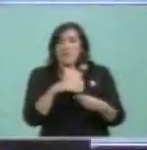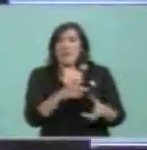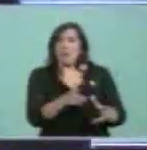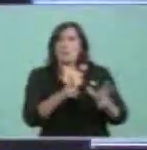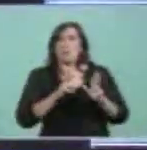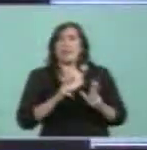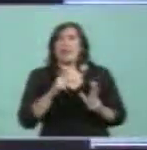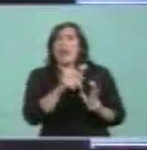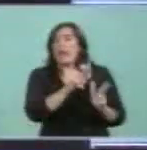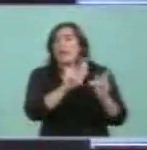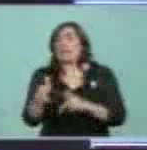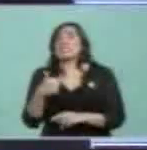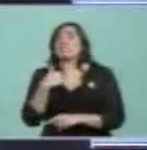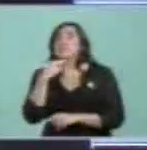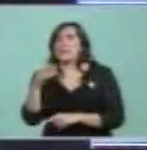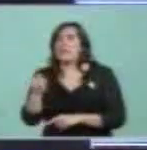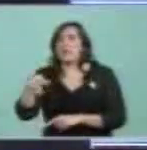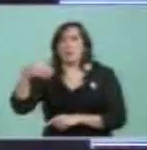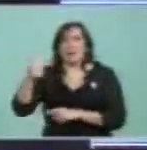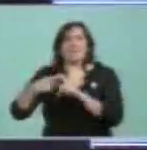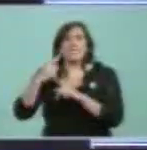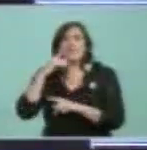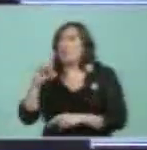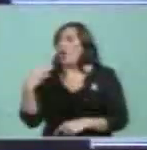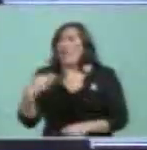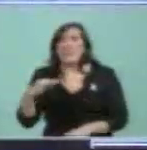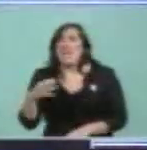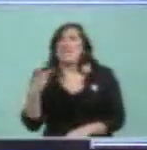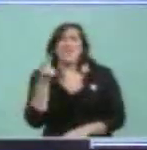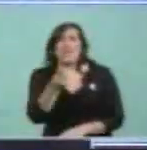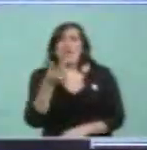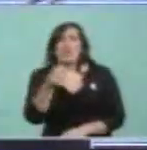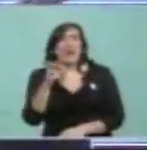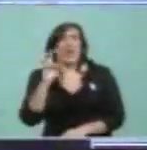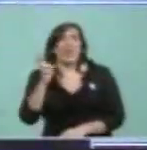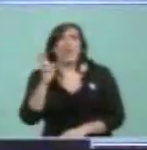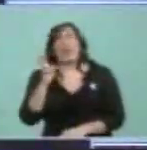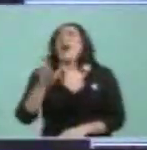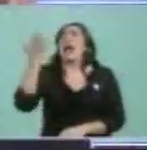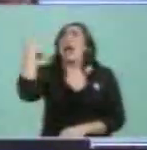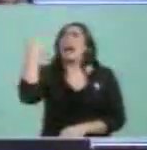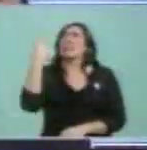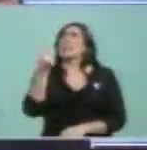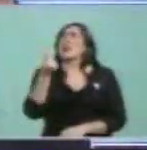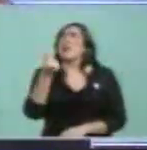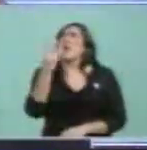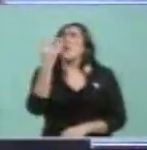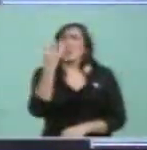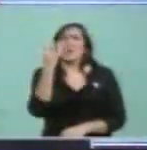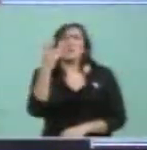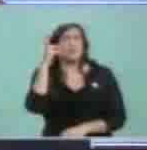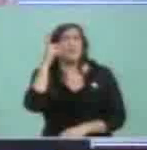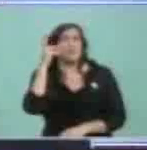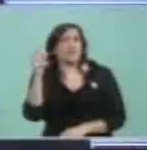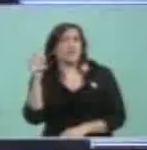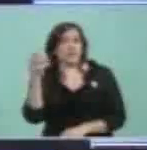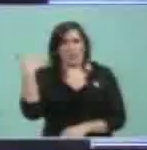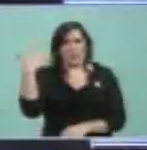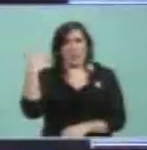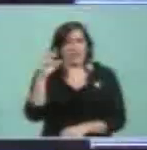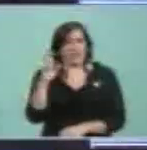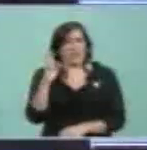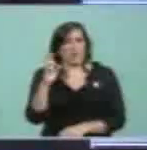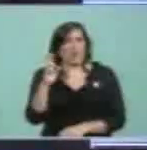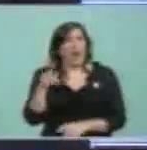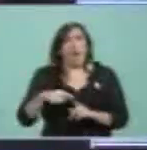le dice a mi hijo, Máximo, Máximo, hay que comprar dólares, estaba a 4,80 en ese momento el dólar,